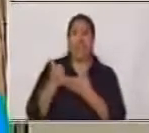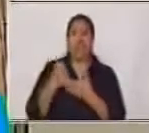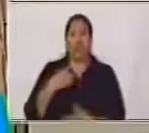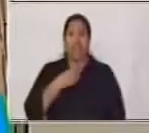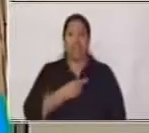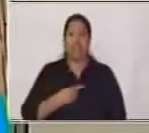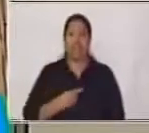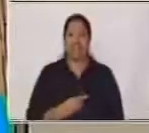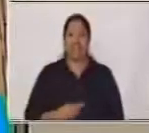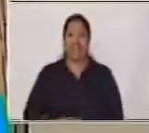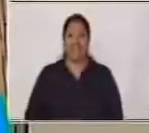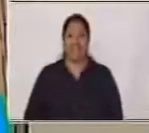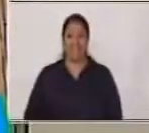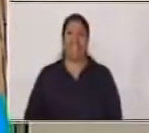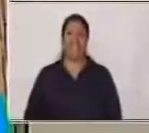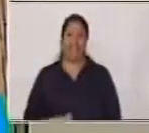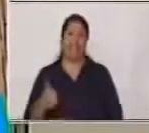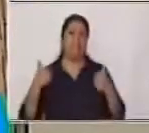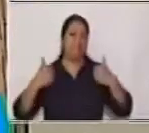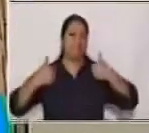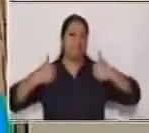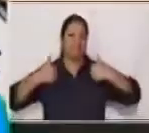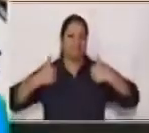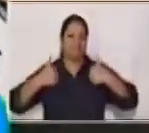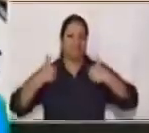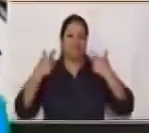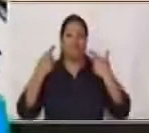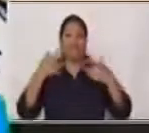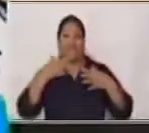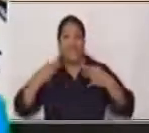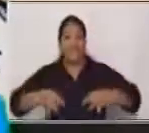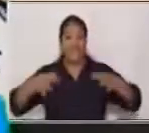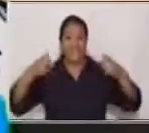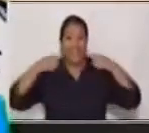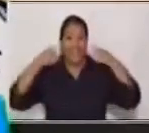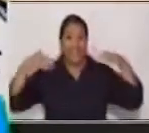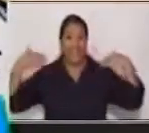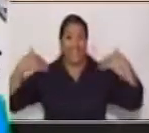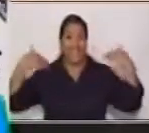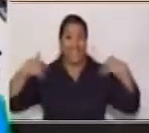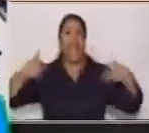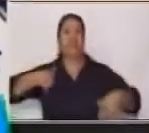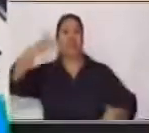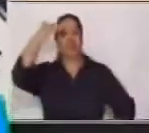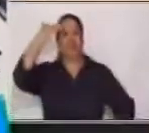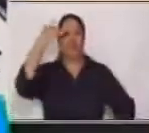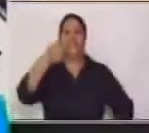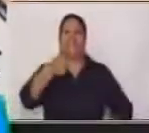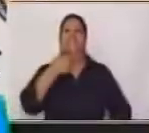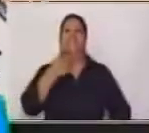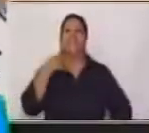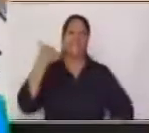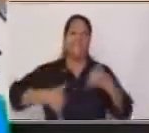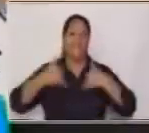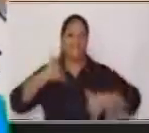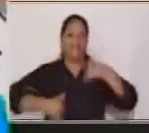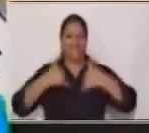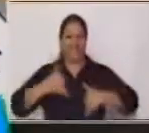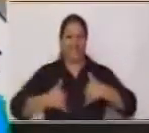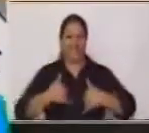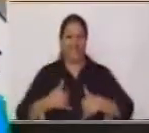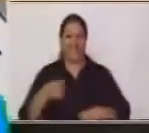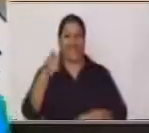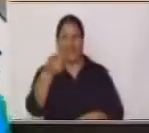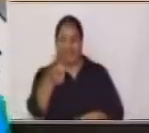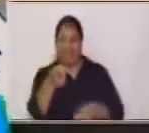Exacto Muy bien ¿Verdad que se divirtieron? Yo sé que les gustó El juego de las adivinanzas ¿Verdad que sí? El